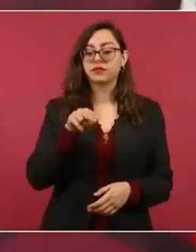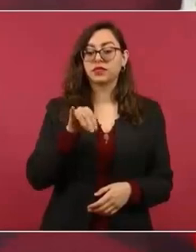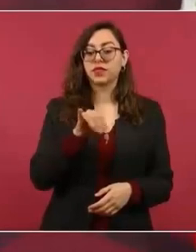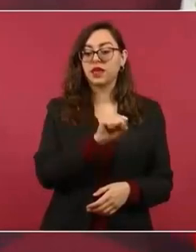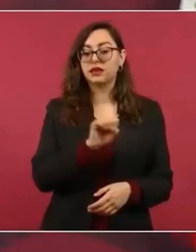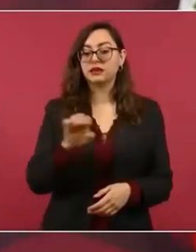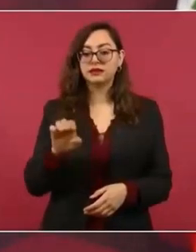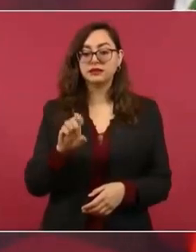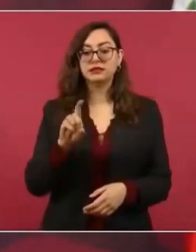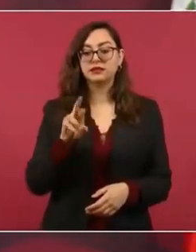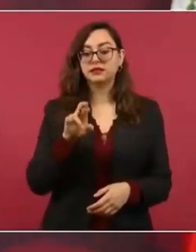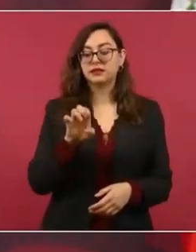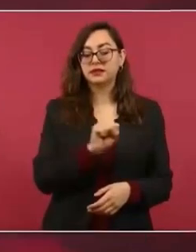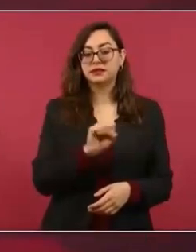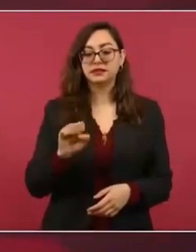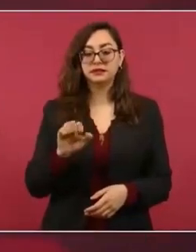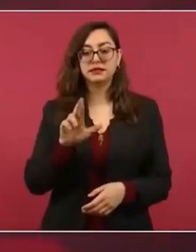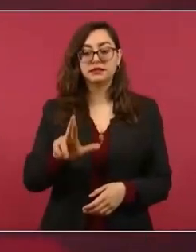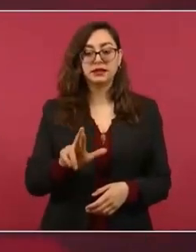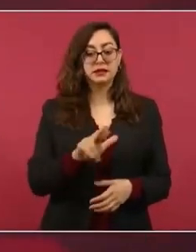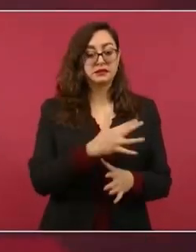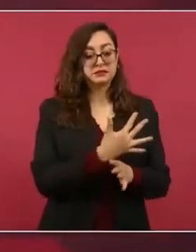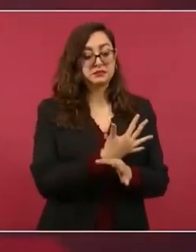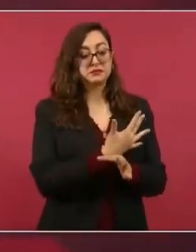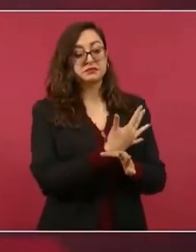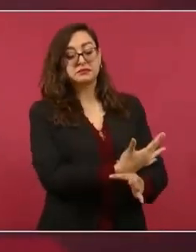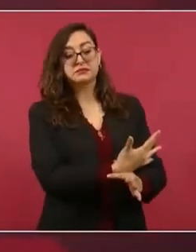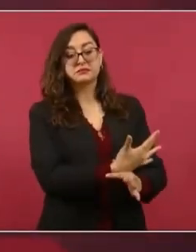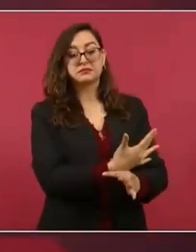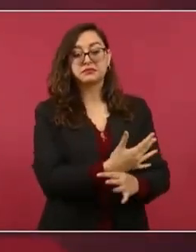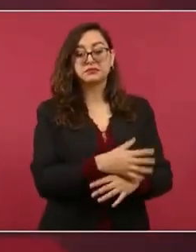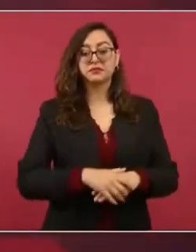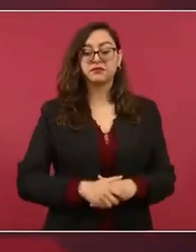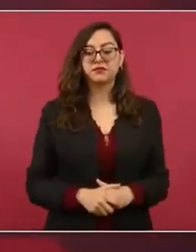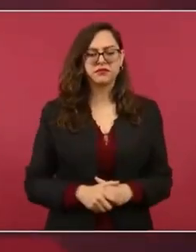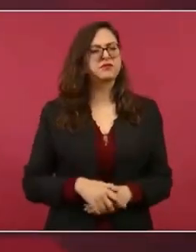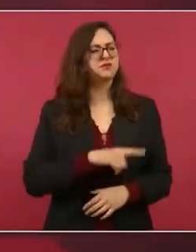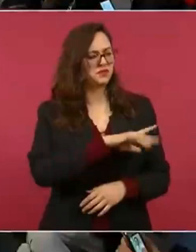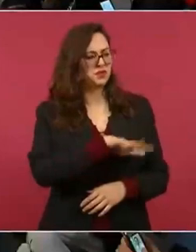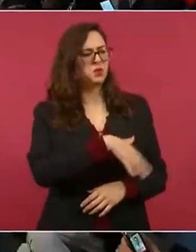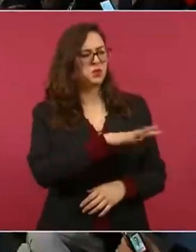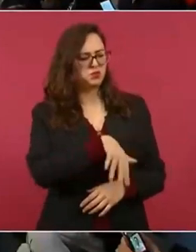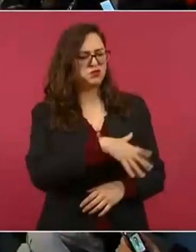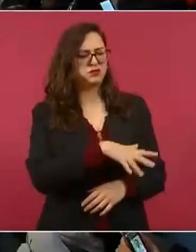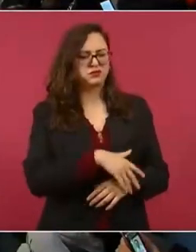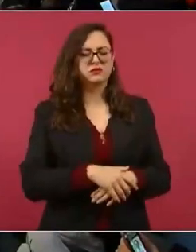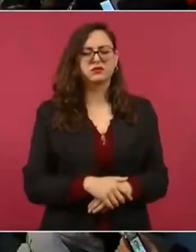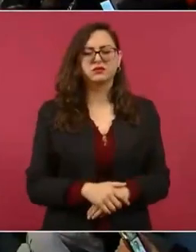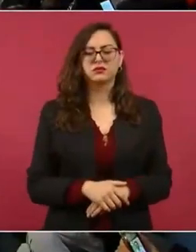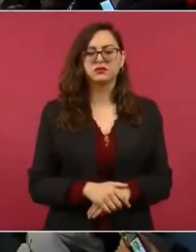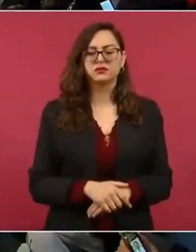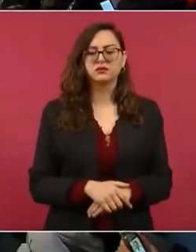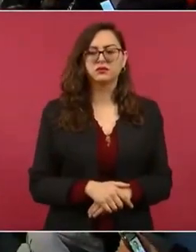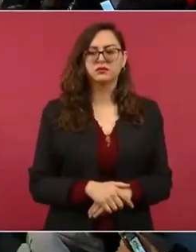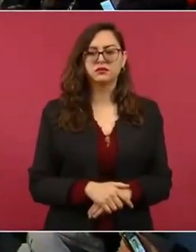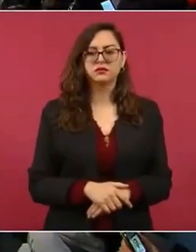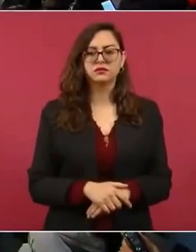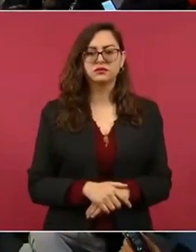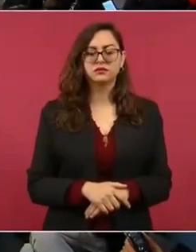sí, echándole la culpa, a ver si buscas el suíter, a